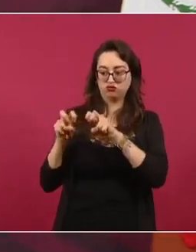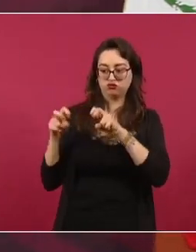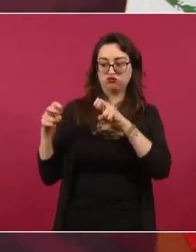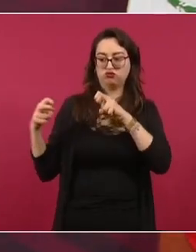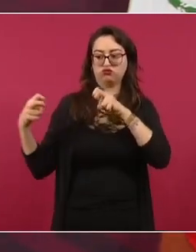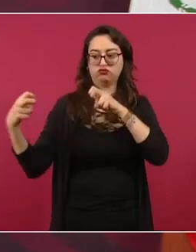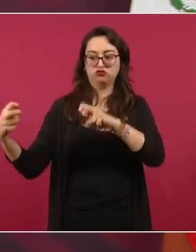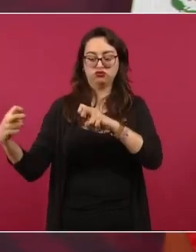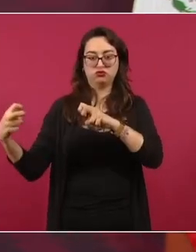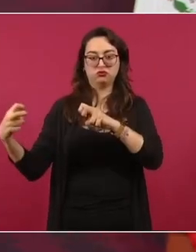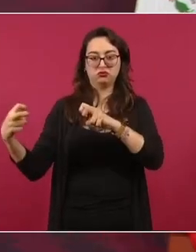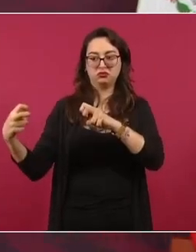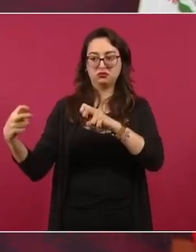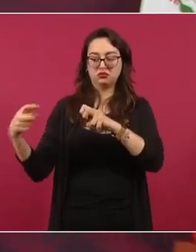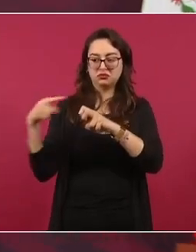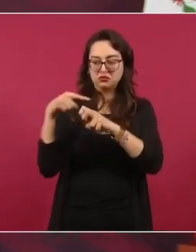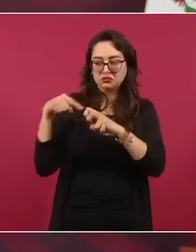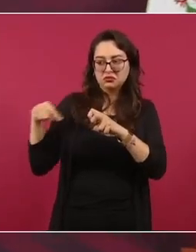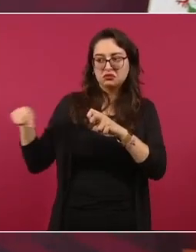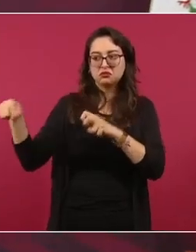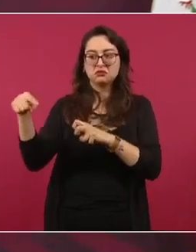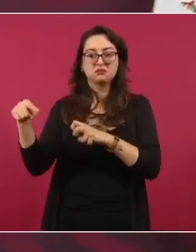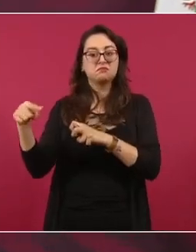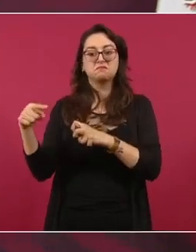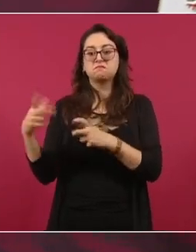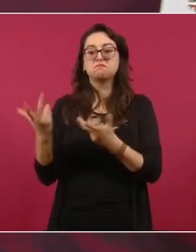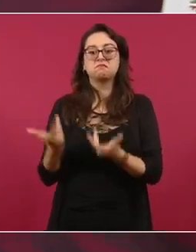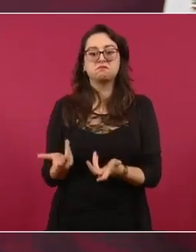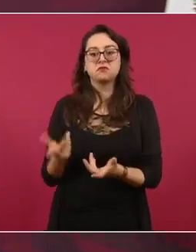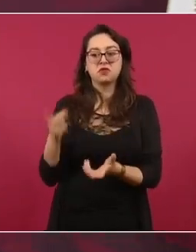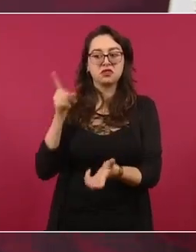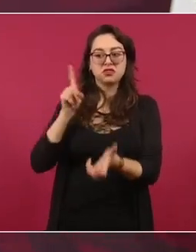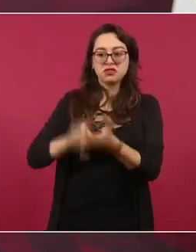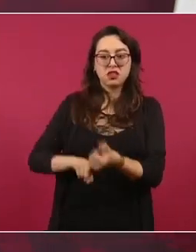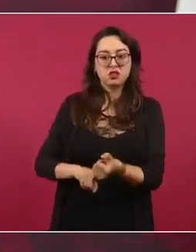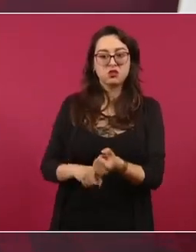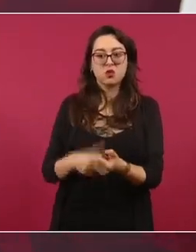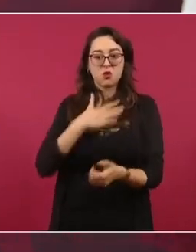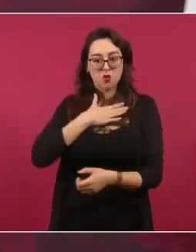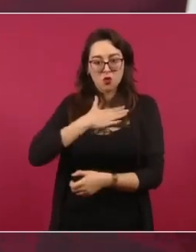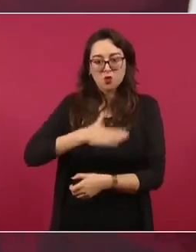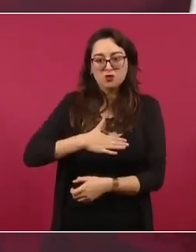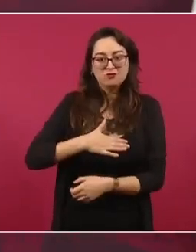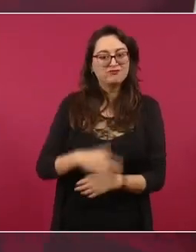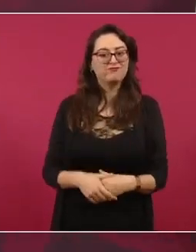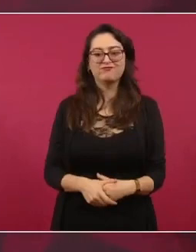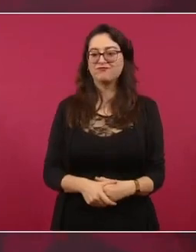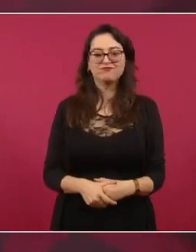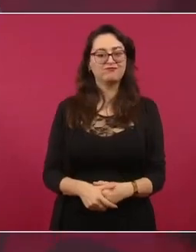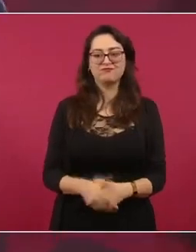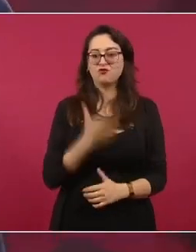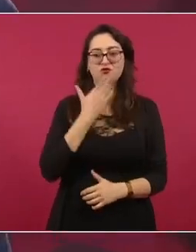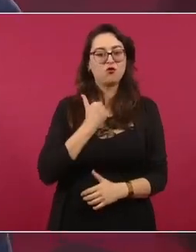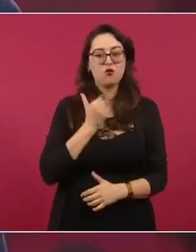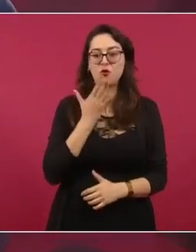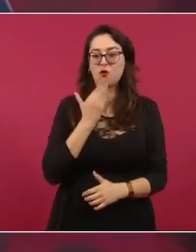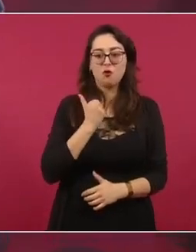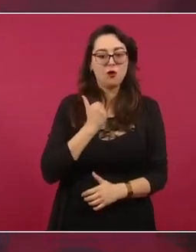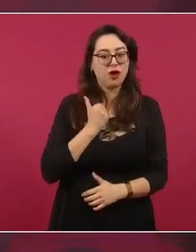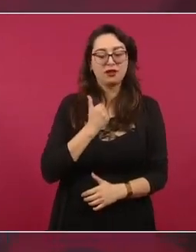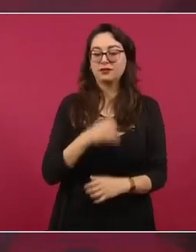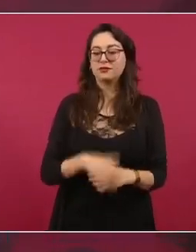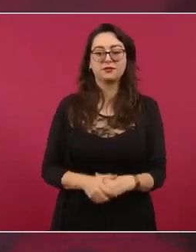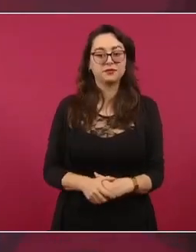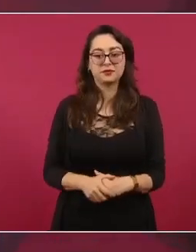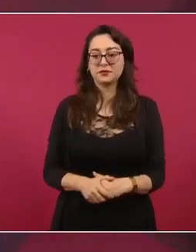actuaron de manera facciosa el día de ayer y